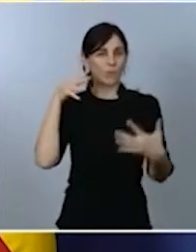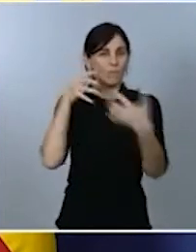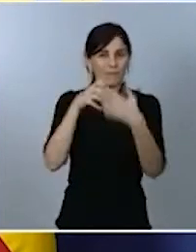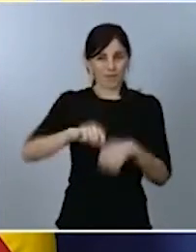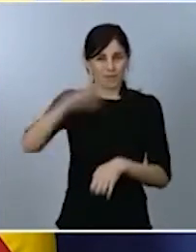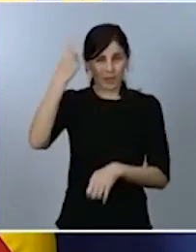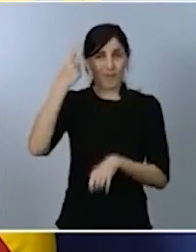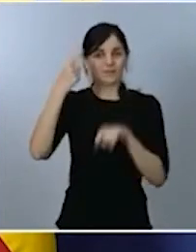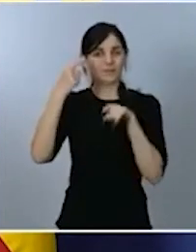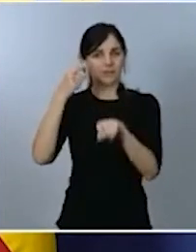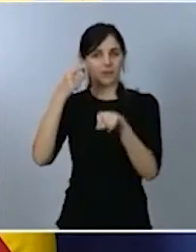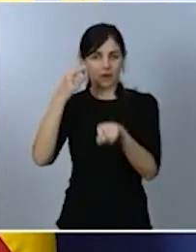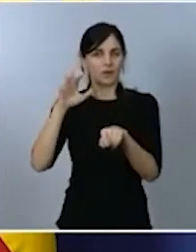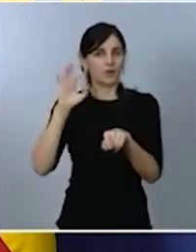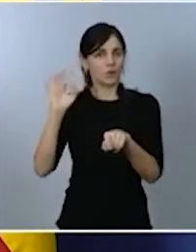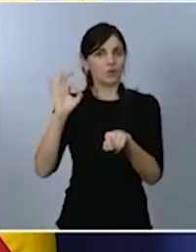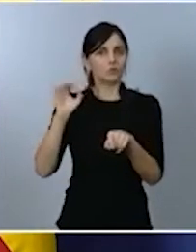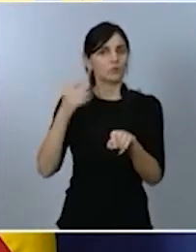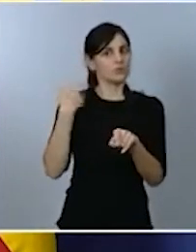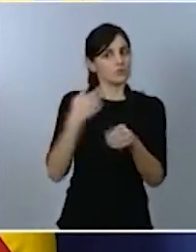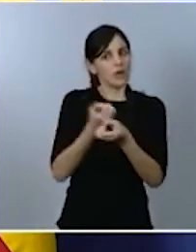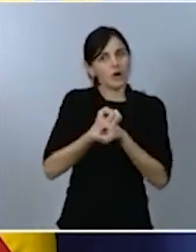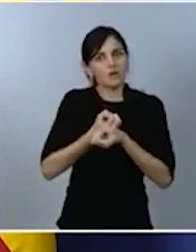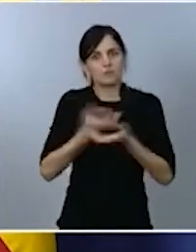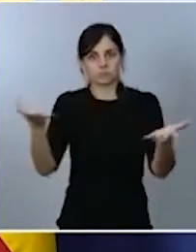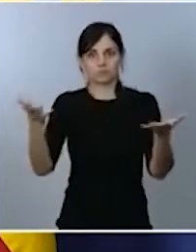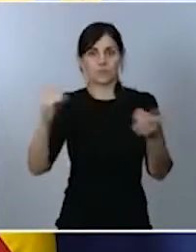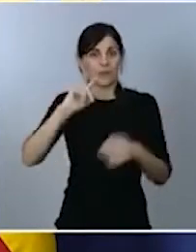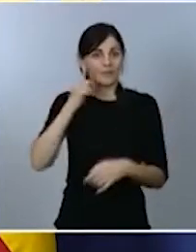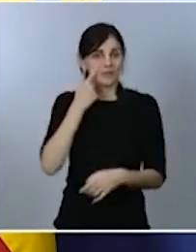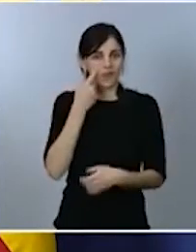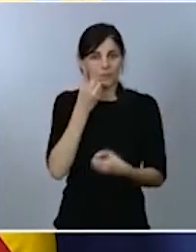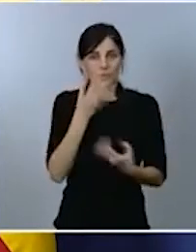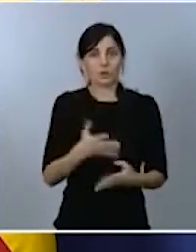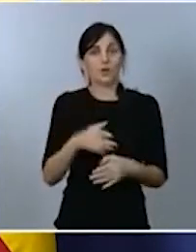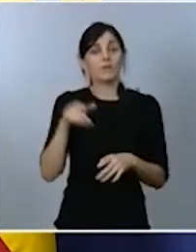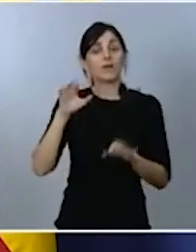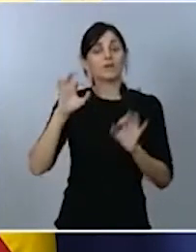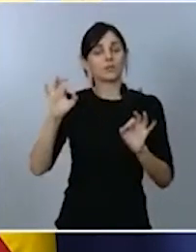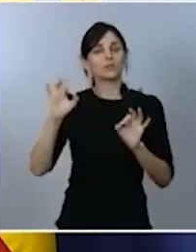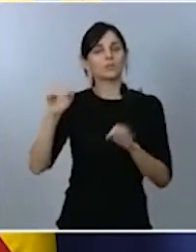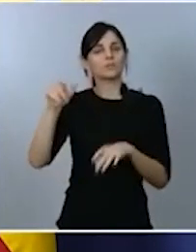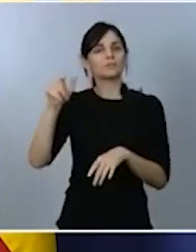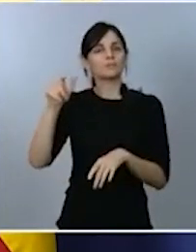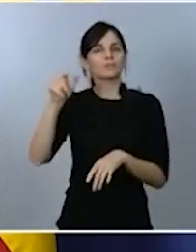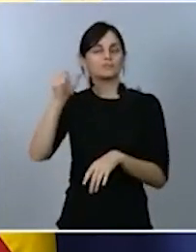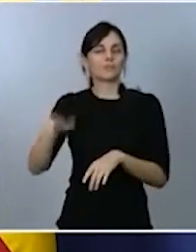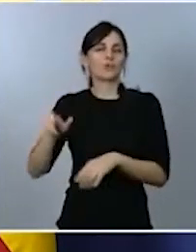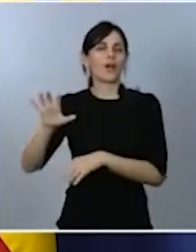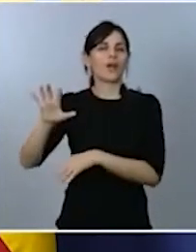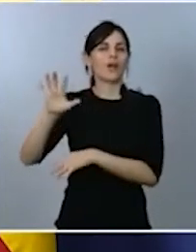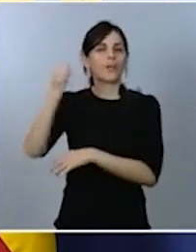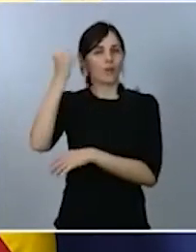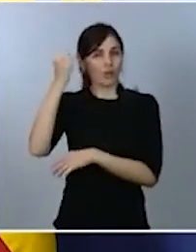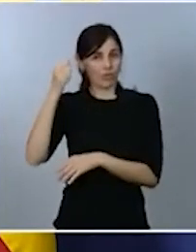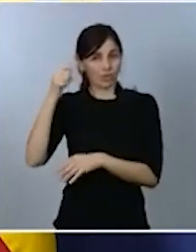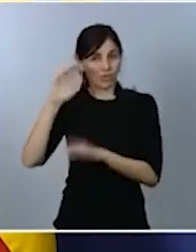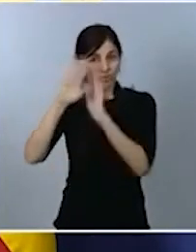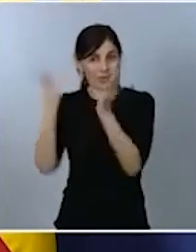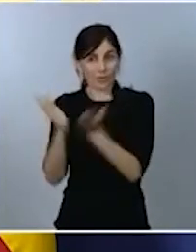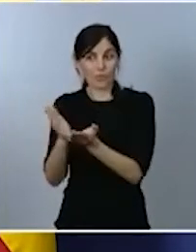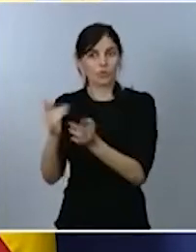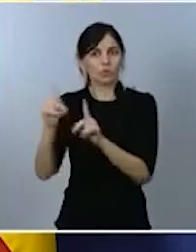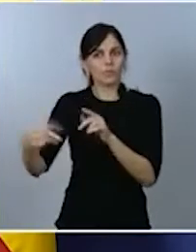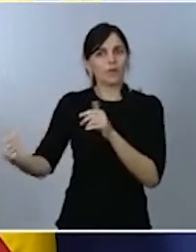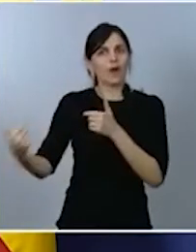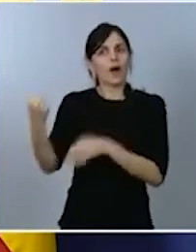nos diera y nos diera ese apoyo necesario para transmitir al conjunto de la sociedad y a los jóvenes, pues,